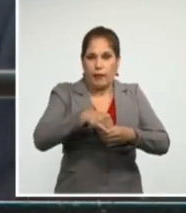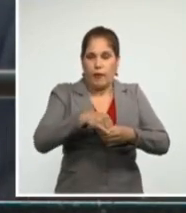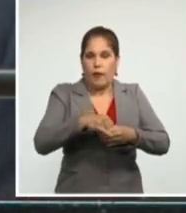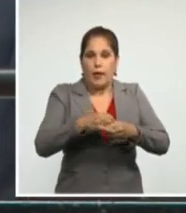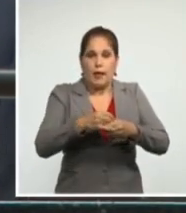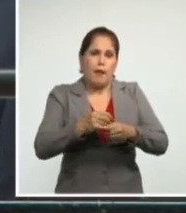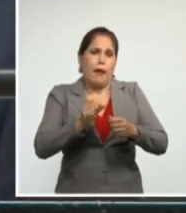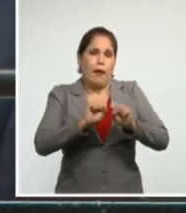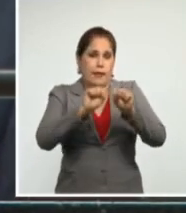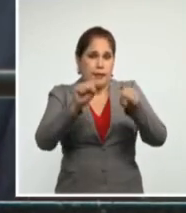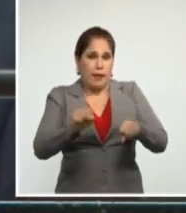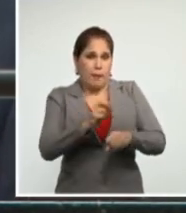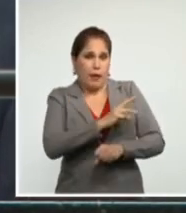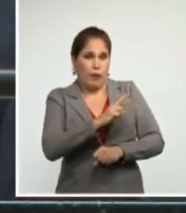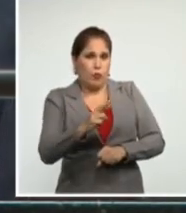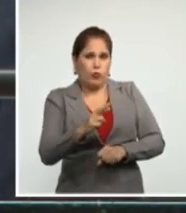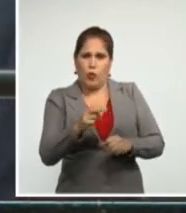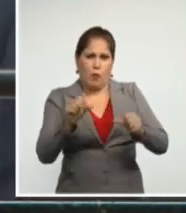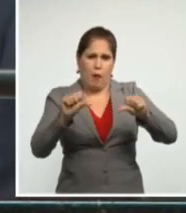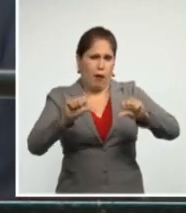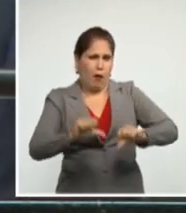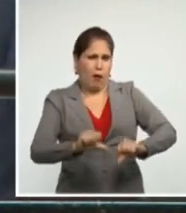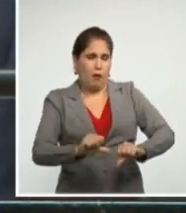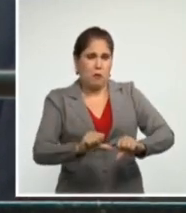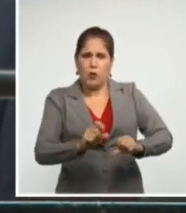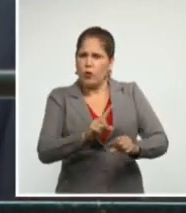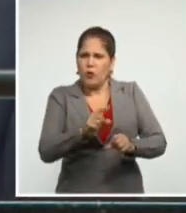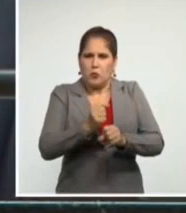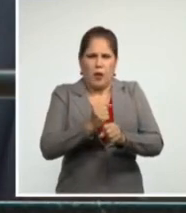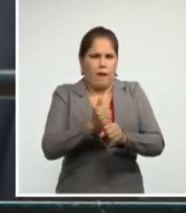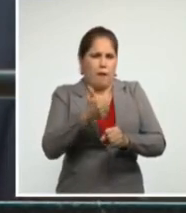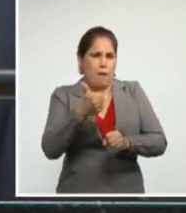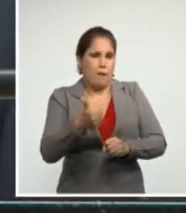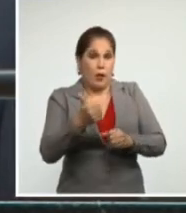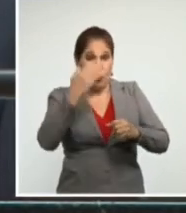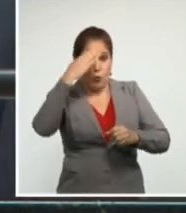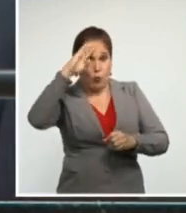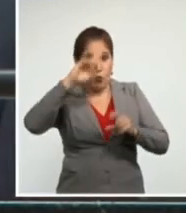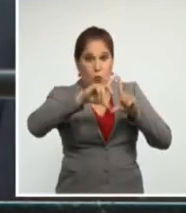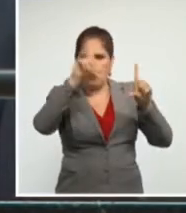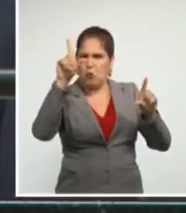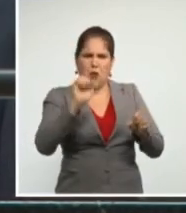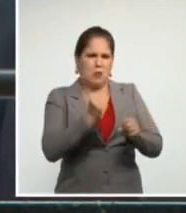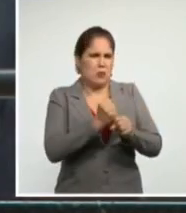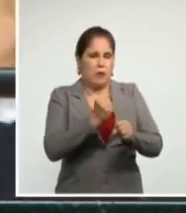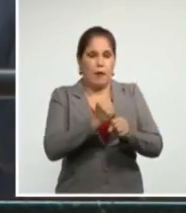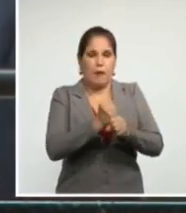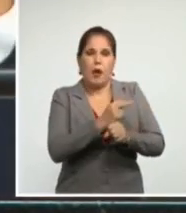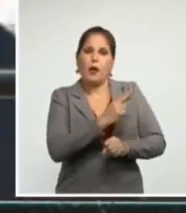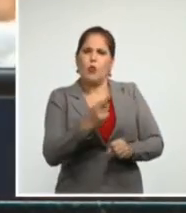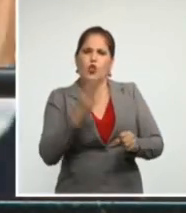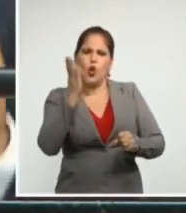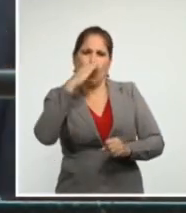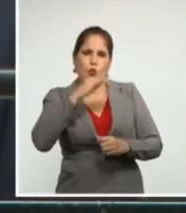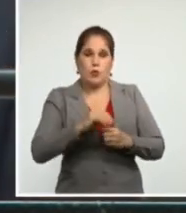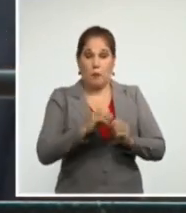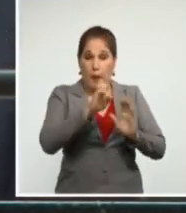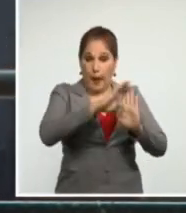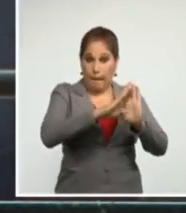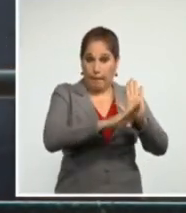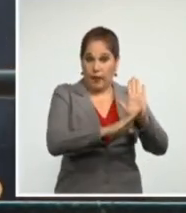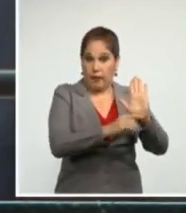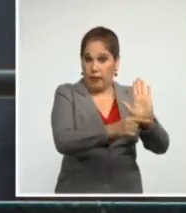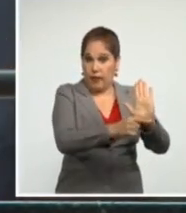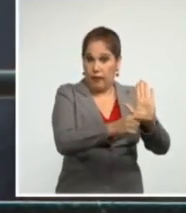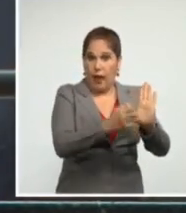y de la ineficiencia del gobierno cubano de que las medidas coercitivas no